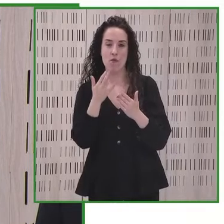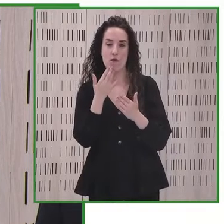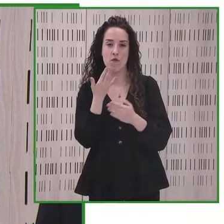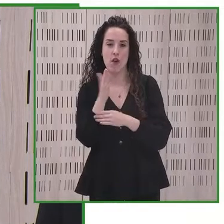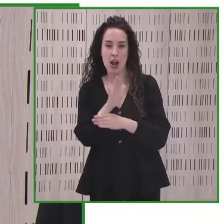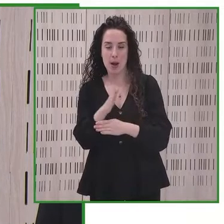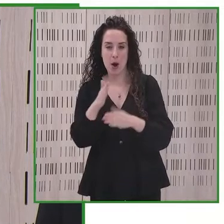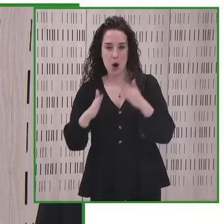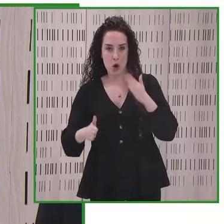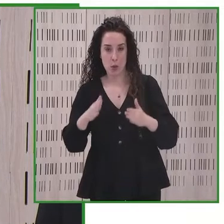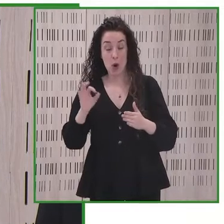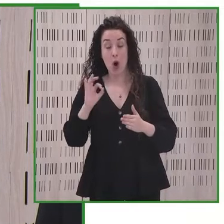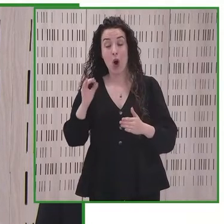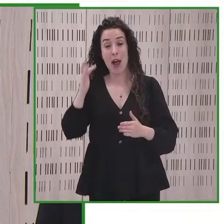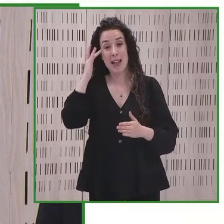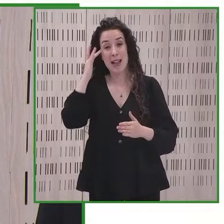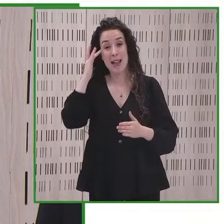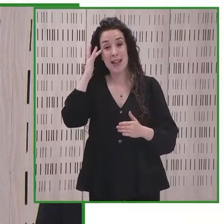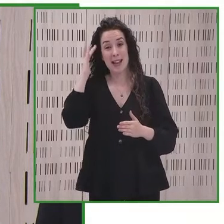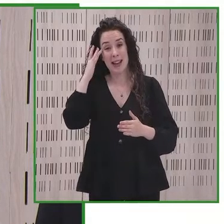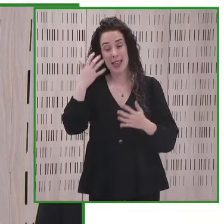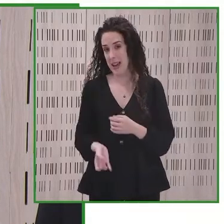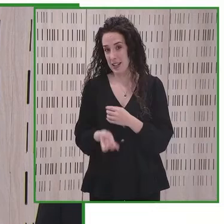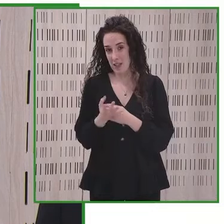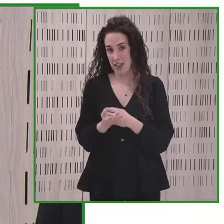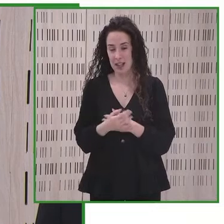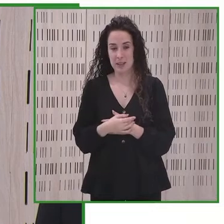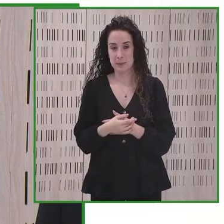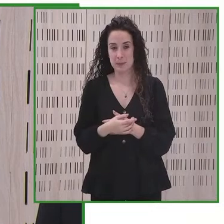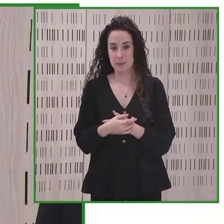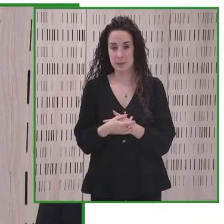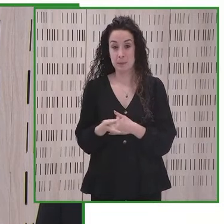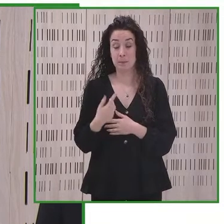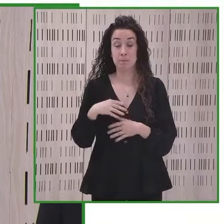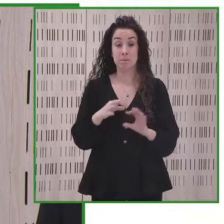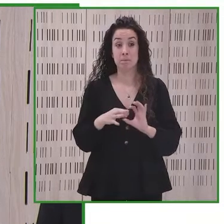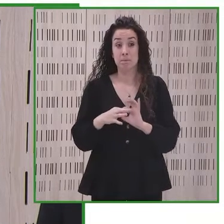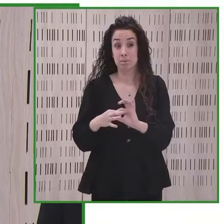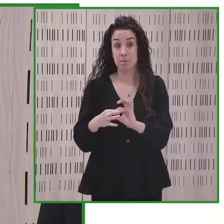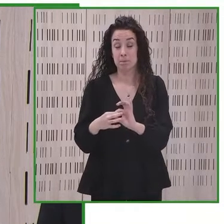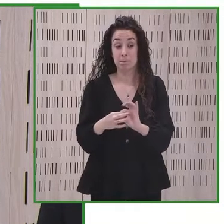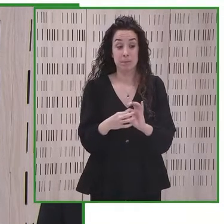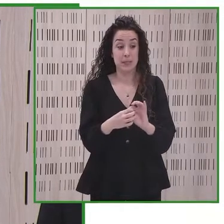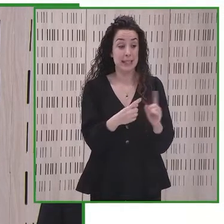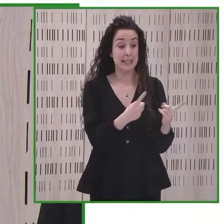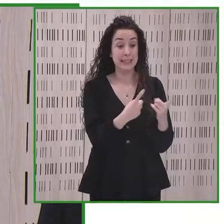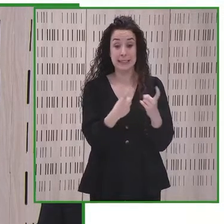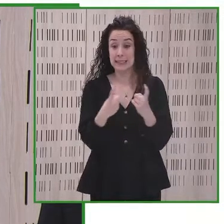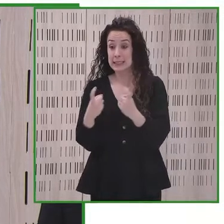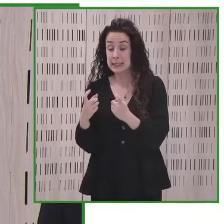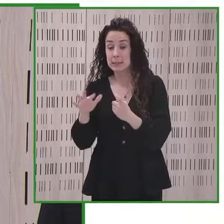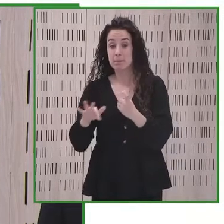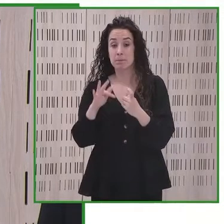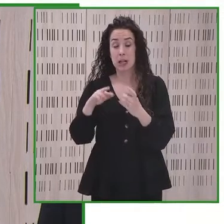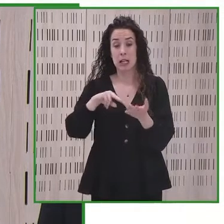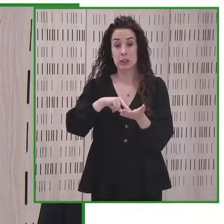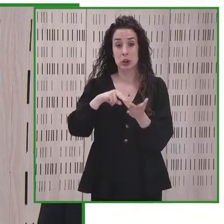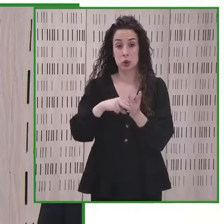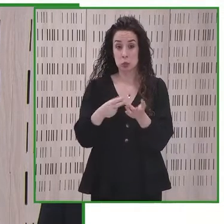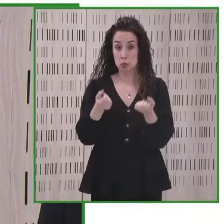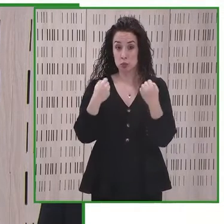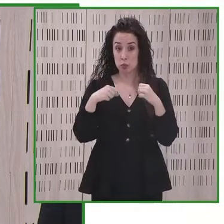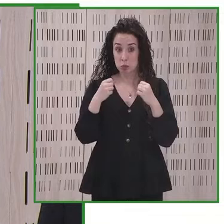inteligencia artificial. Y por tanto, conectar las necesidades con las soluciones prácticas.